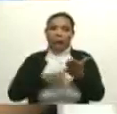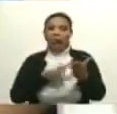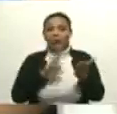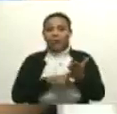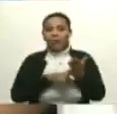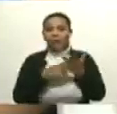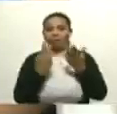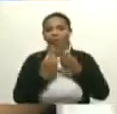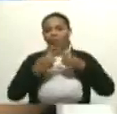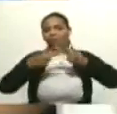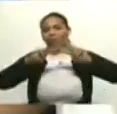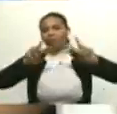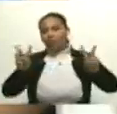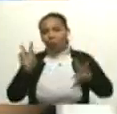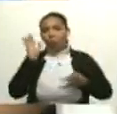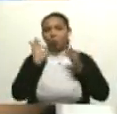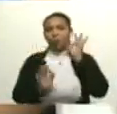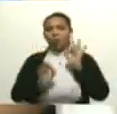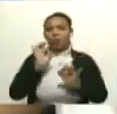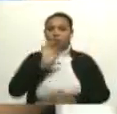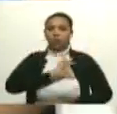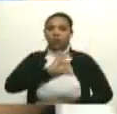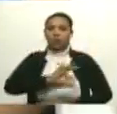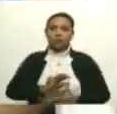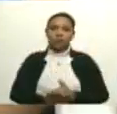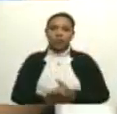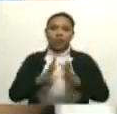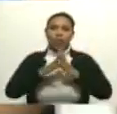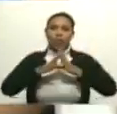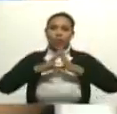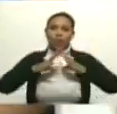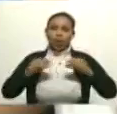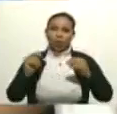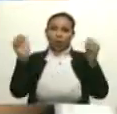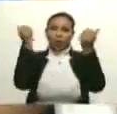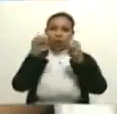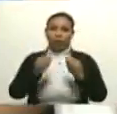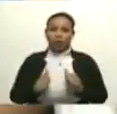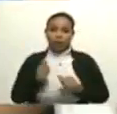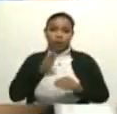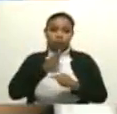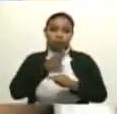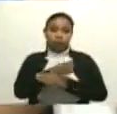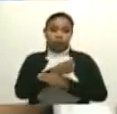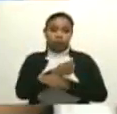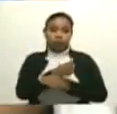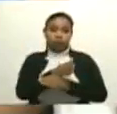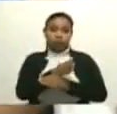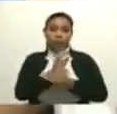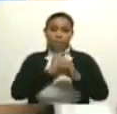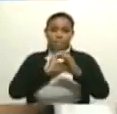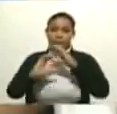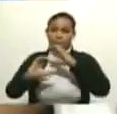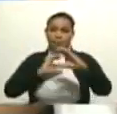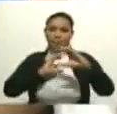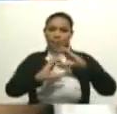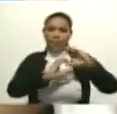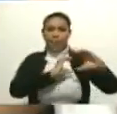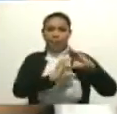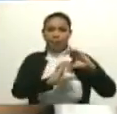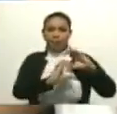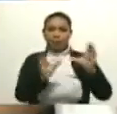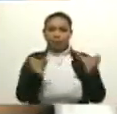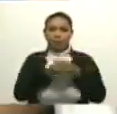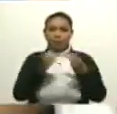por la paz, por la justicia social. Todos los artistas que estuvieron en los conversatorios con los